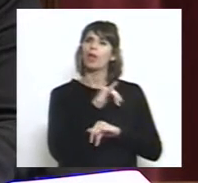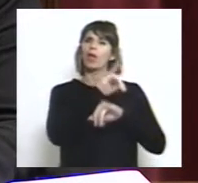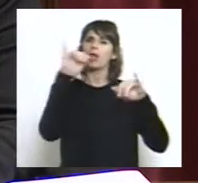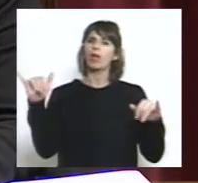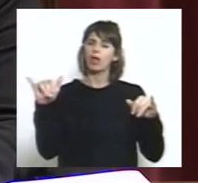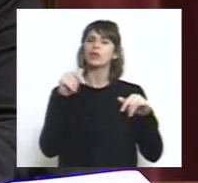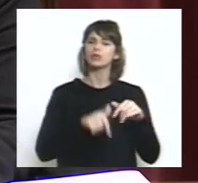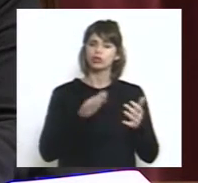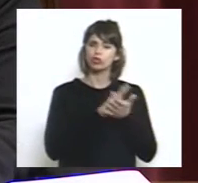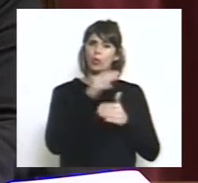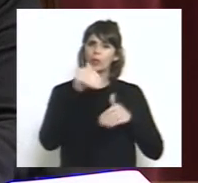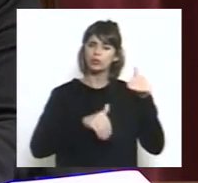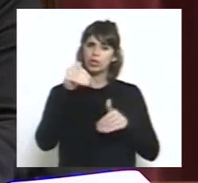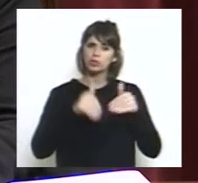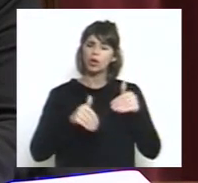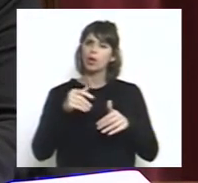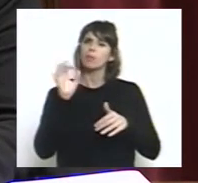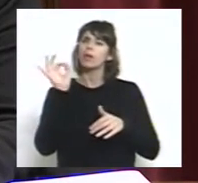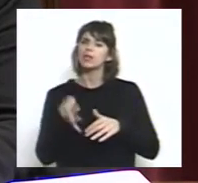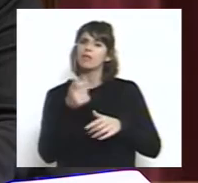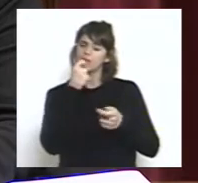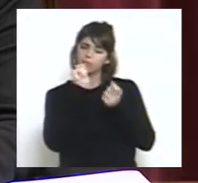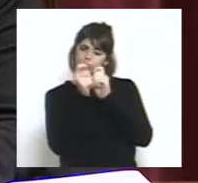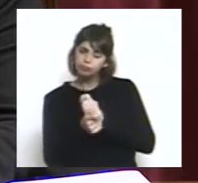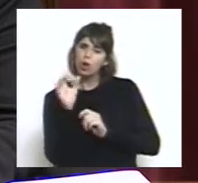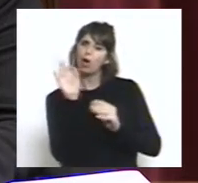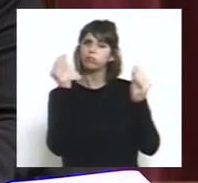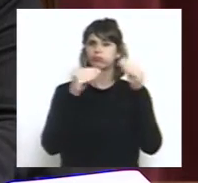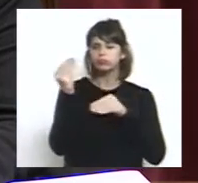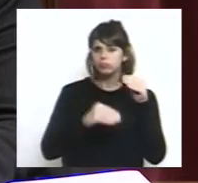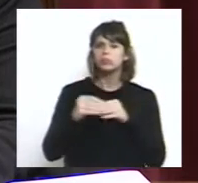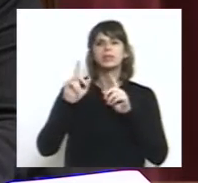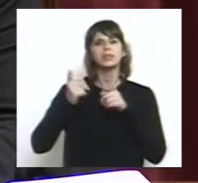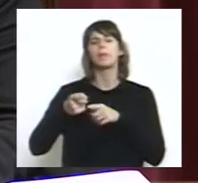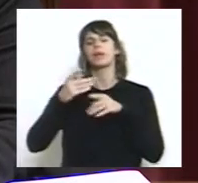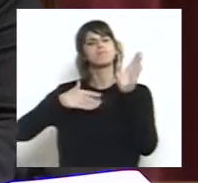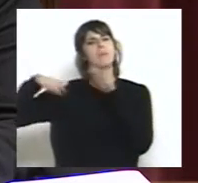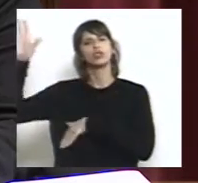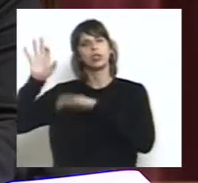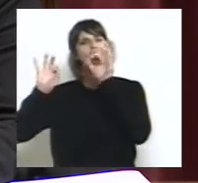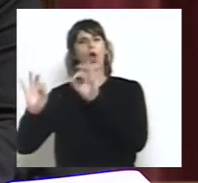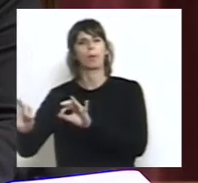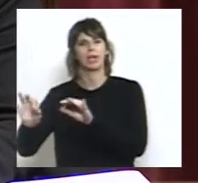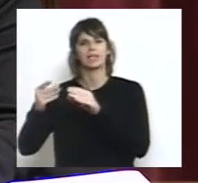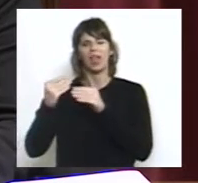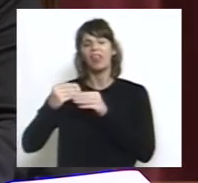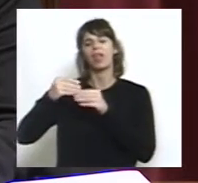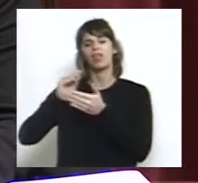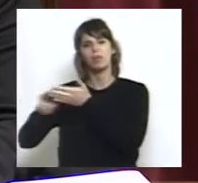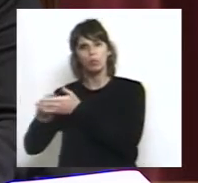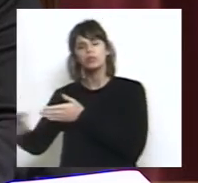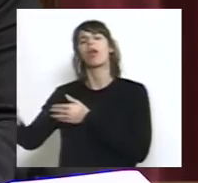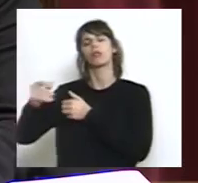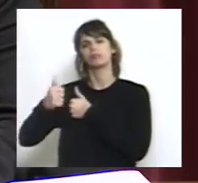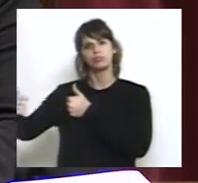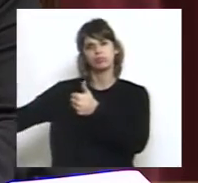a fin de establecer si las adicciones o correcciones fueron realizadas por mayoría absoluta de los presentes o por las dos